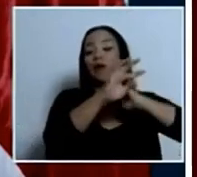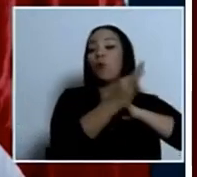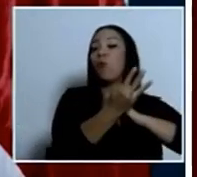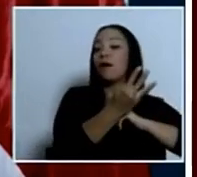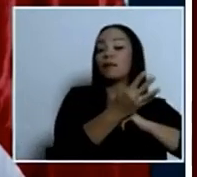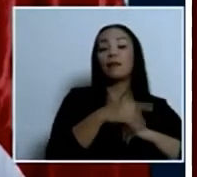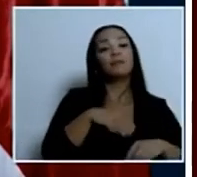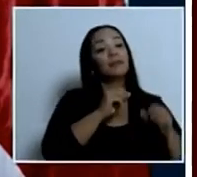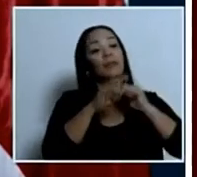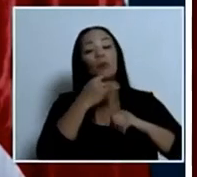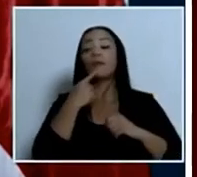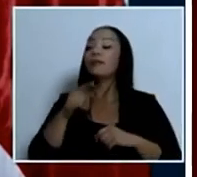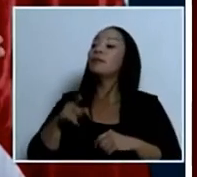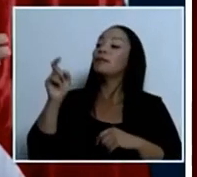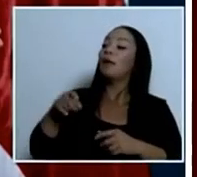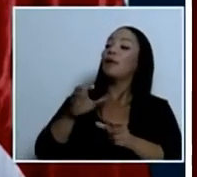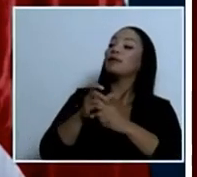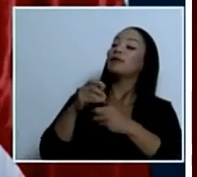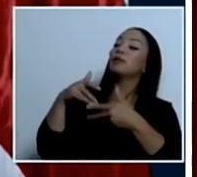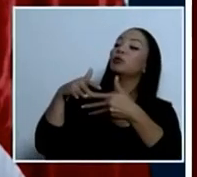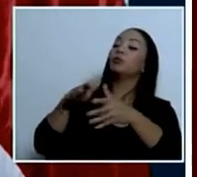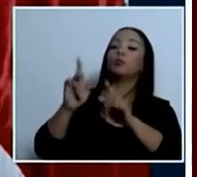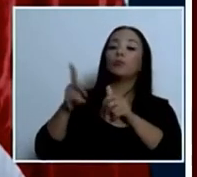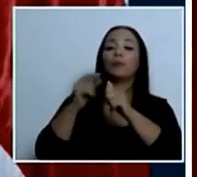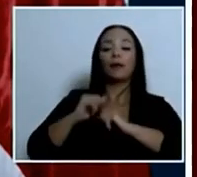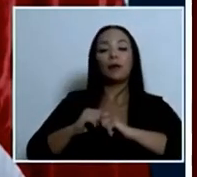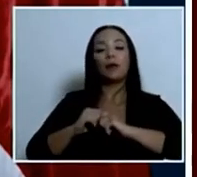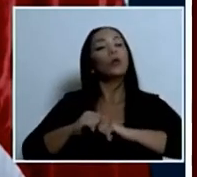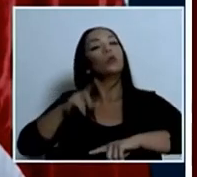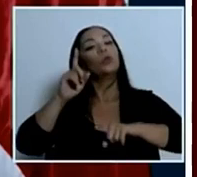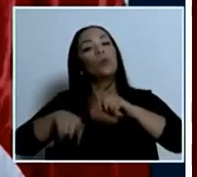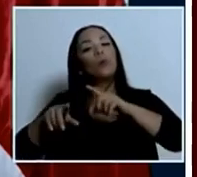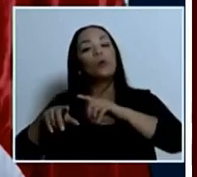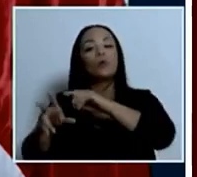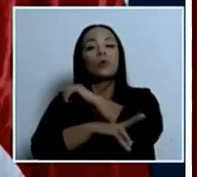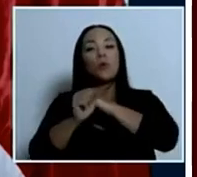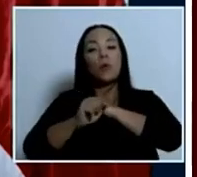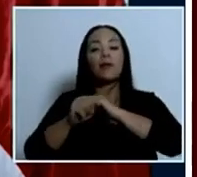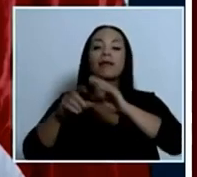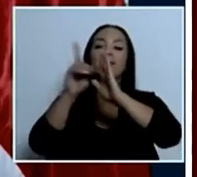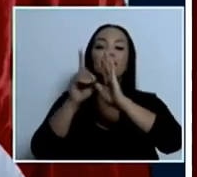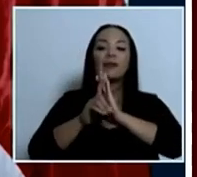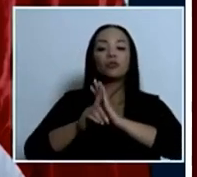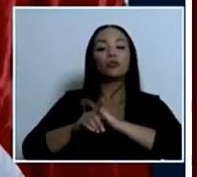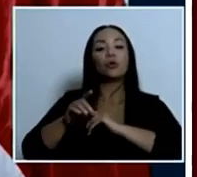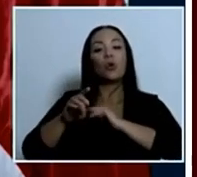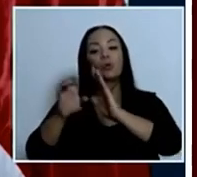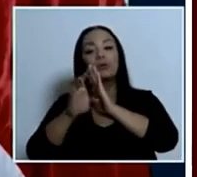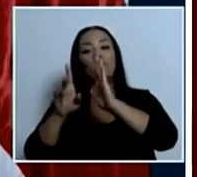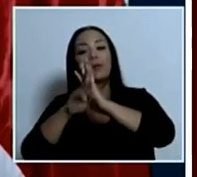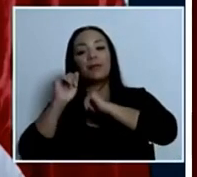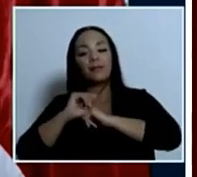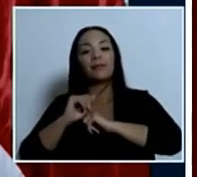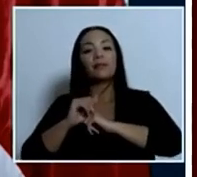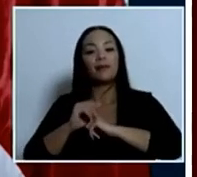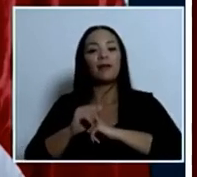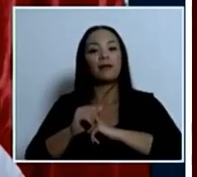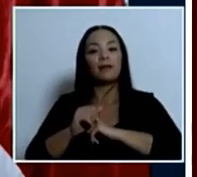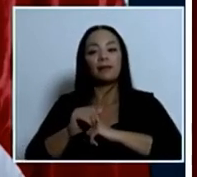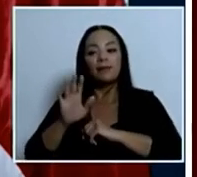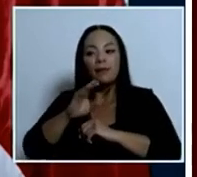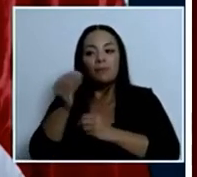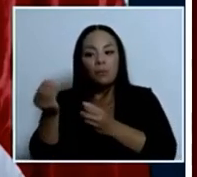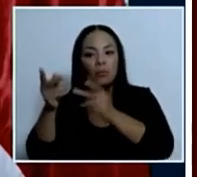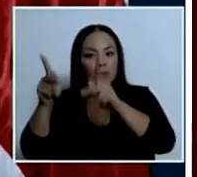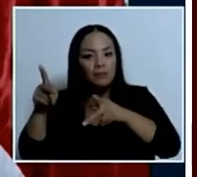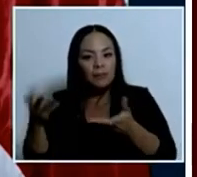estudios porque no le podemos quitar el derecho constitucional a ganarse la vida a muchas señoras